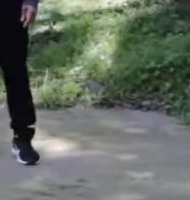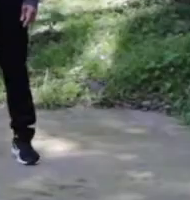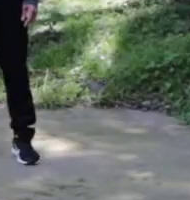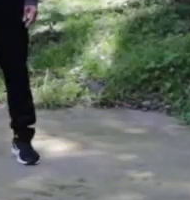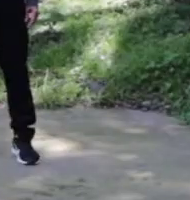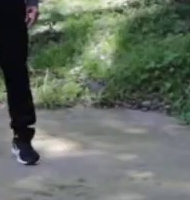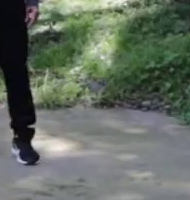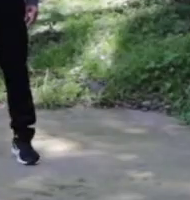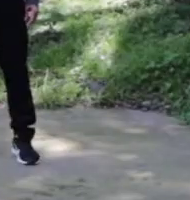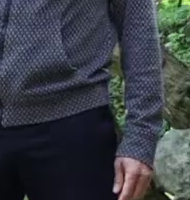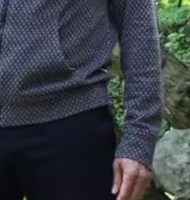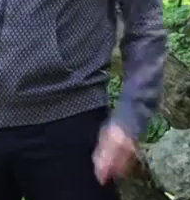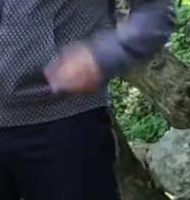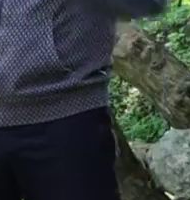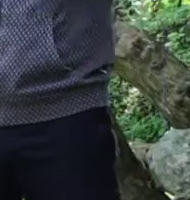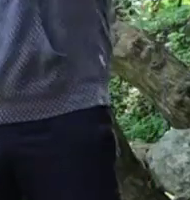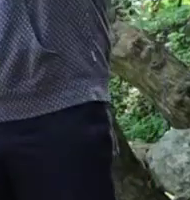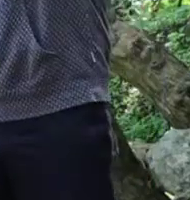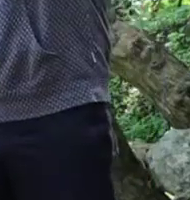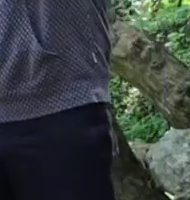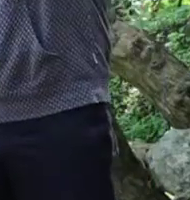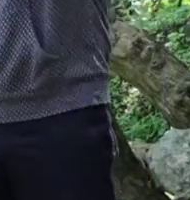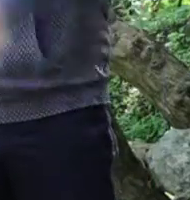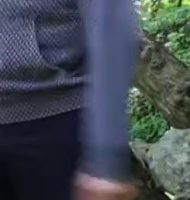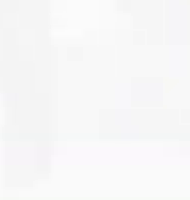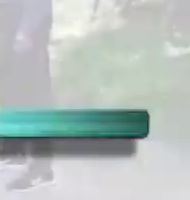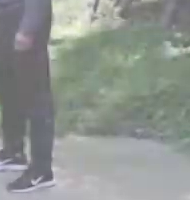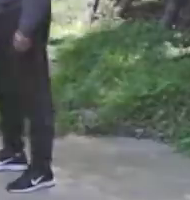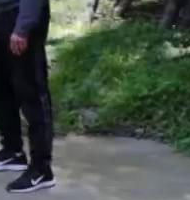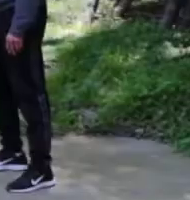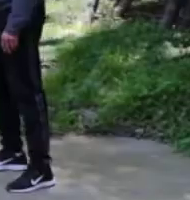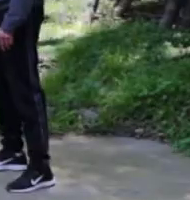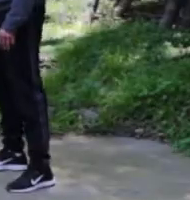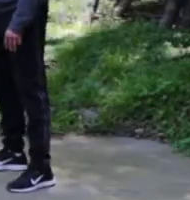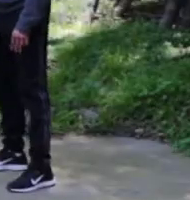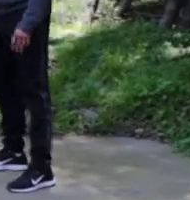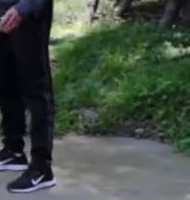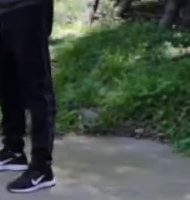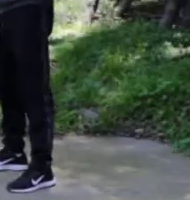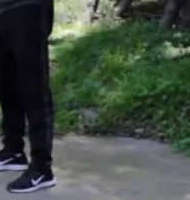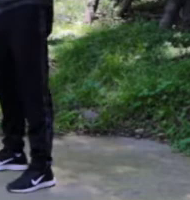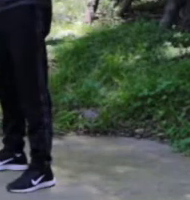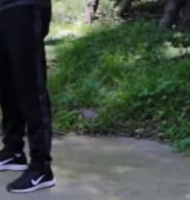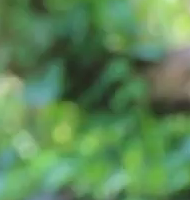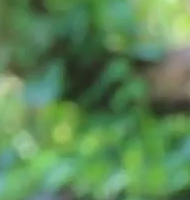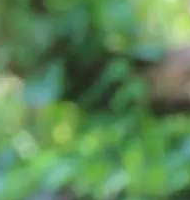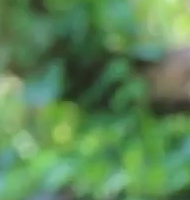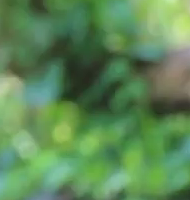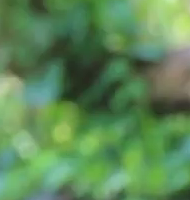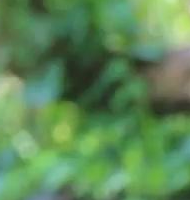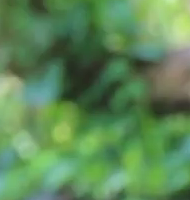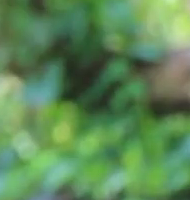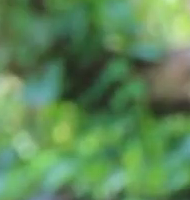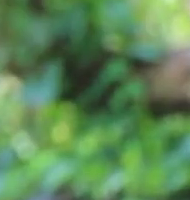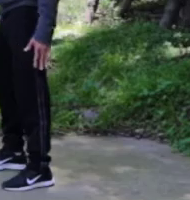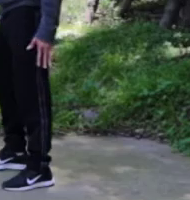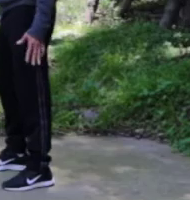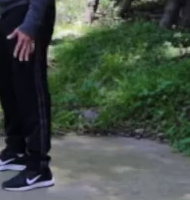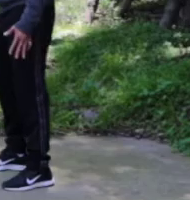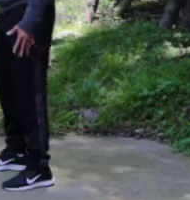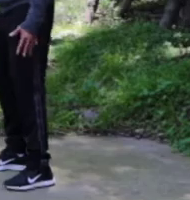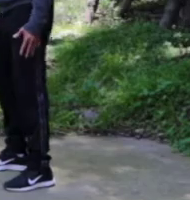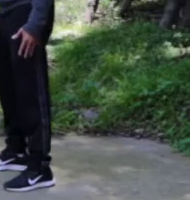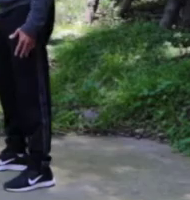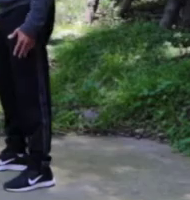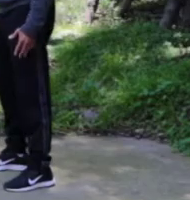Recuerda, entre clase y clase, activa tu cuerpo. En esta ocasión vamos a trabajar el tríceps. Vamos a